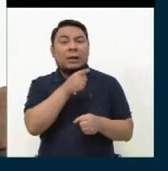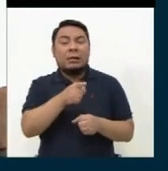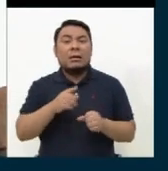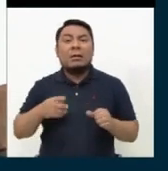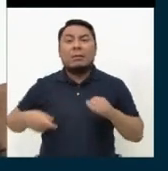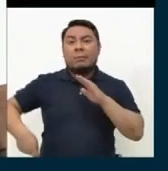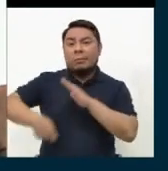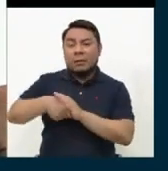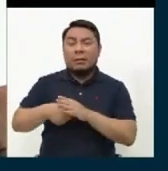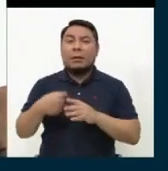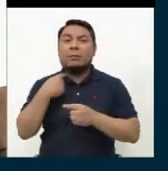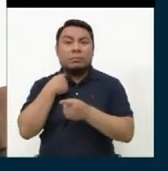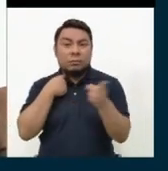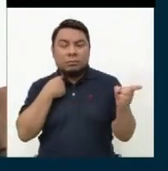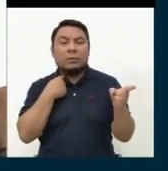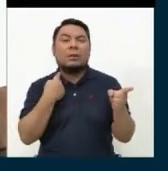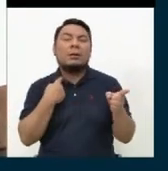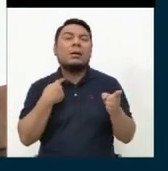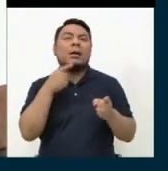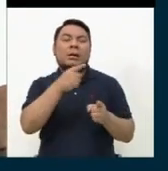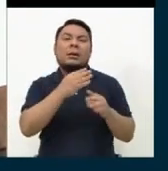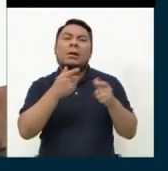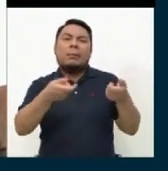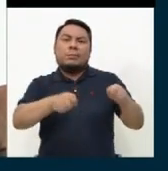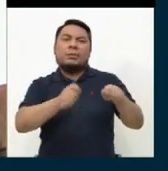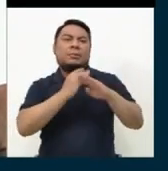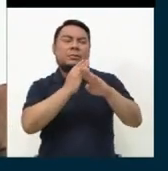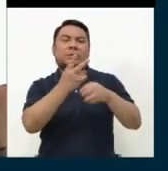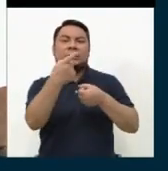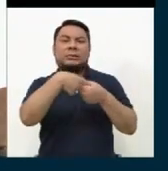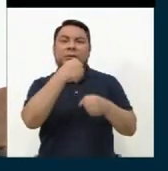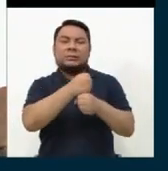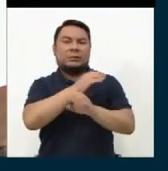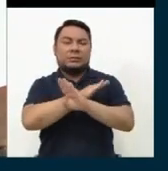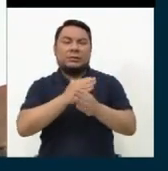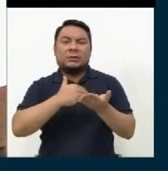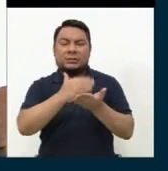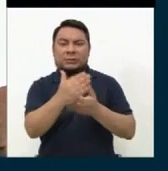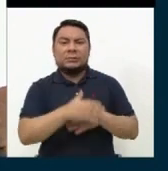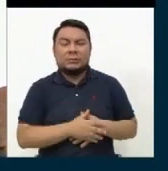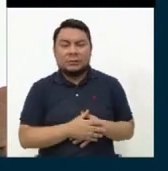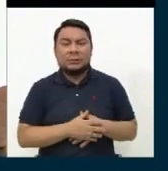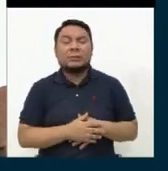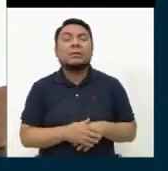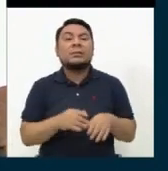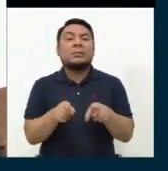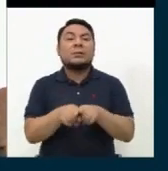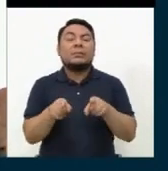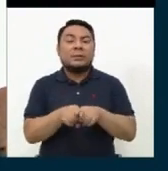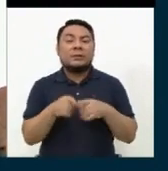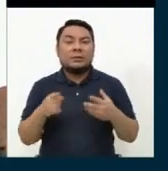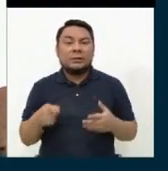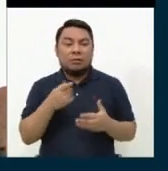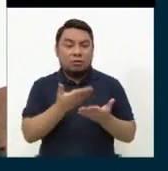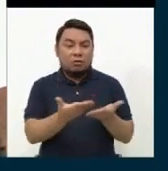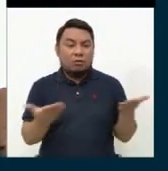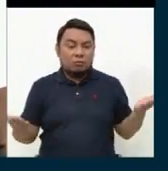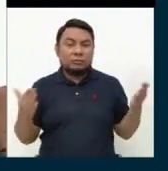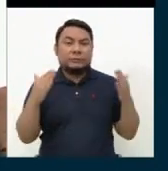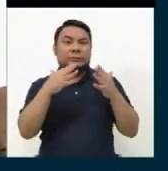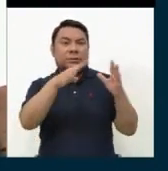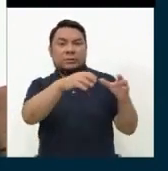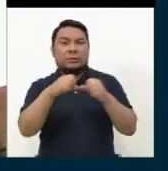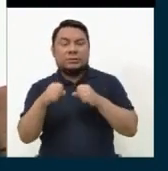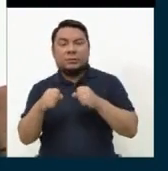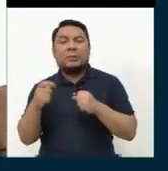se les habilite por 30 años para ejercer cargo público y además se les confique sus bienes patrimoniales a